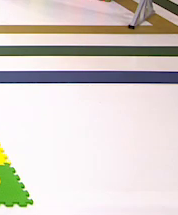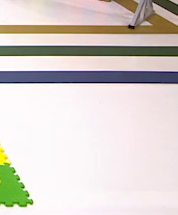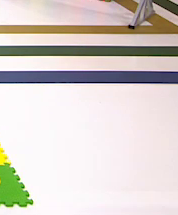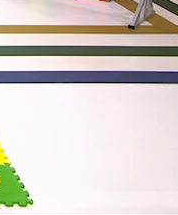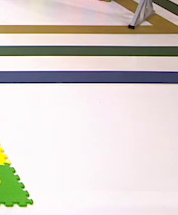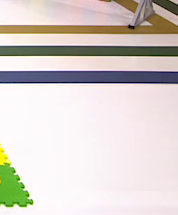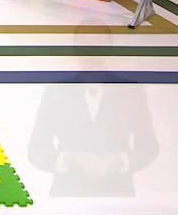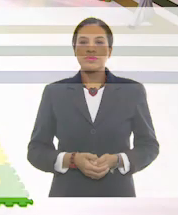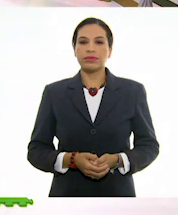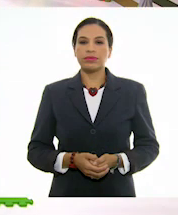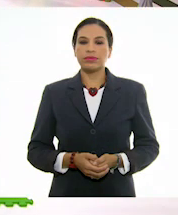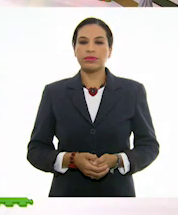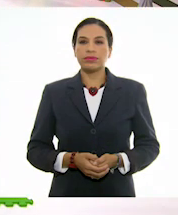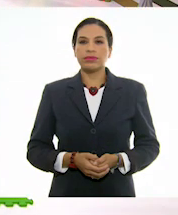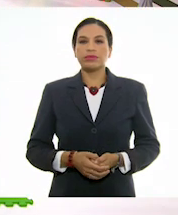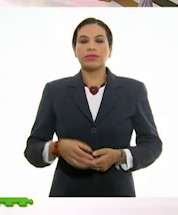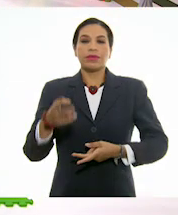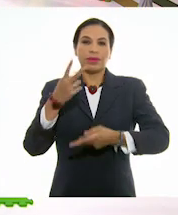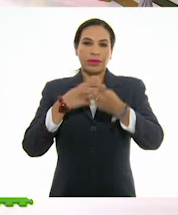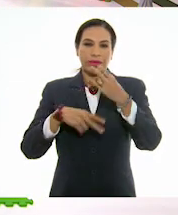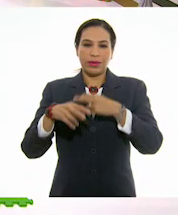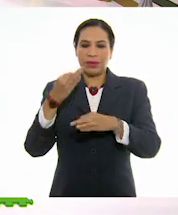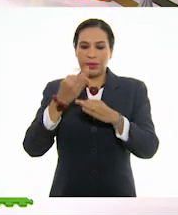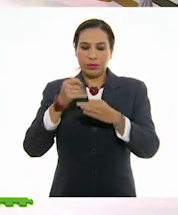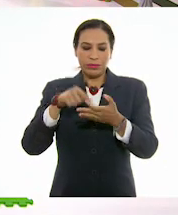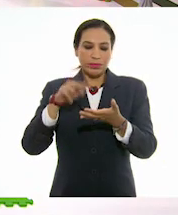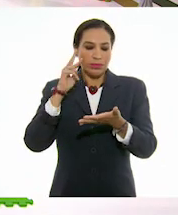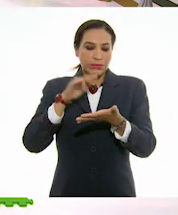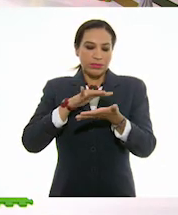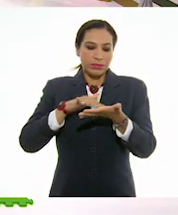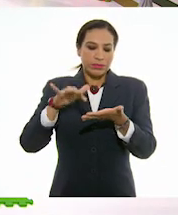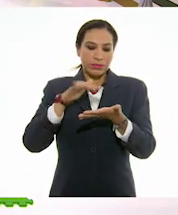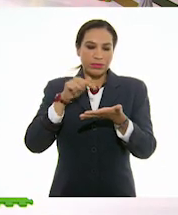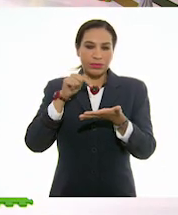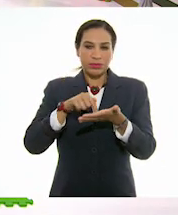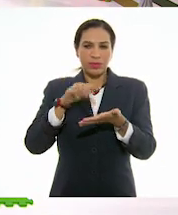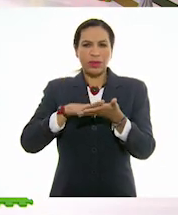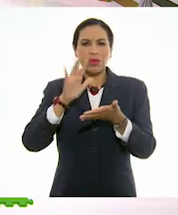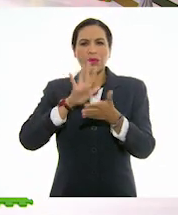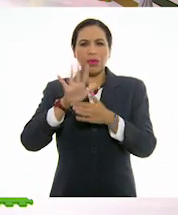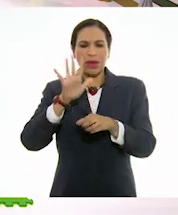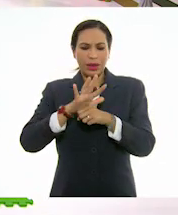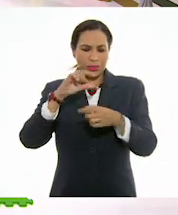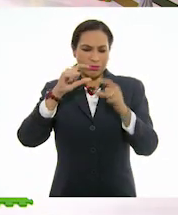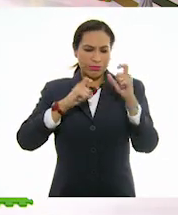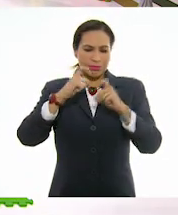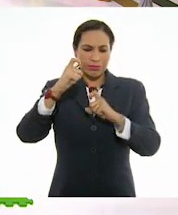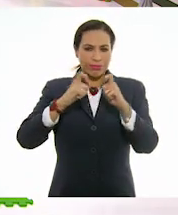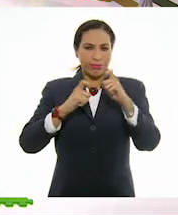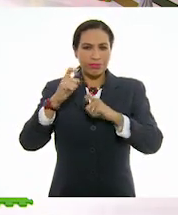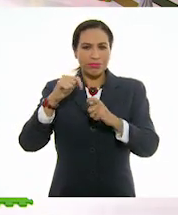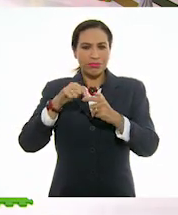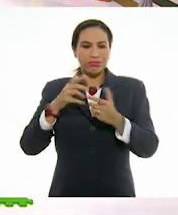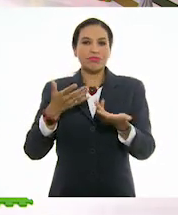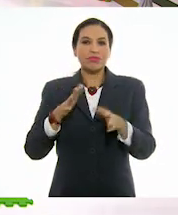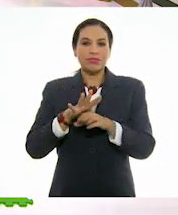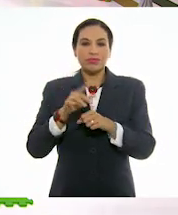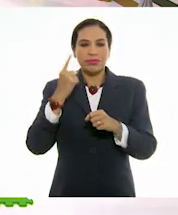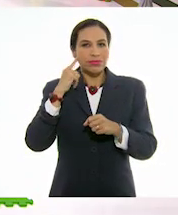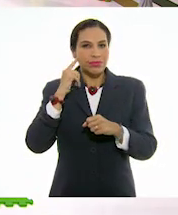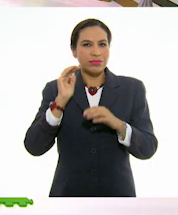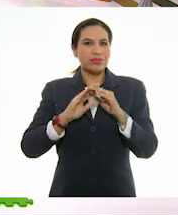Y entonces viene aquí la juxtaposición con la